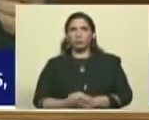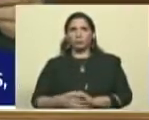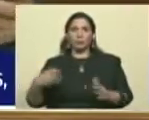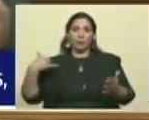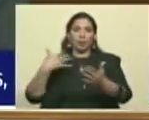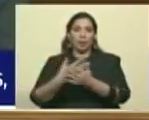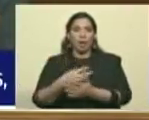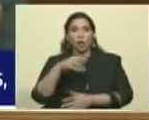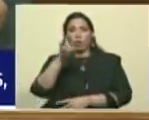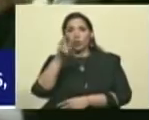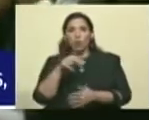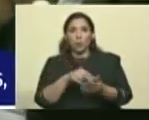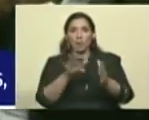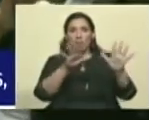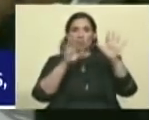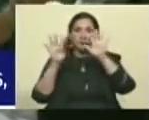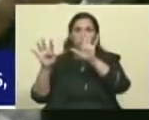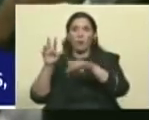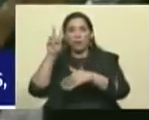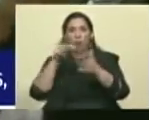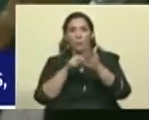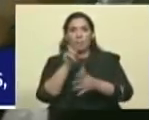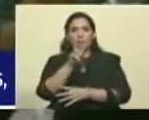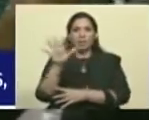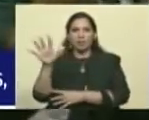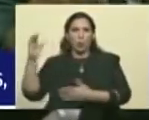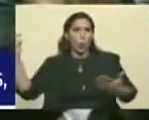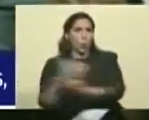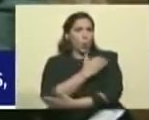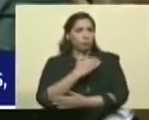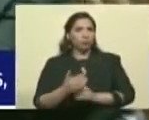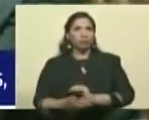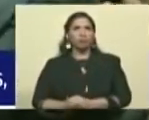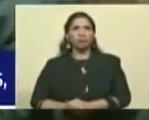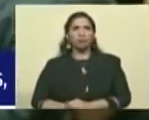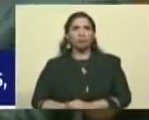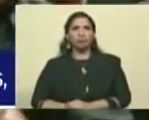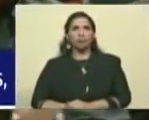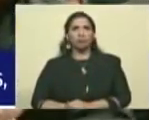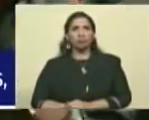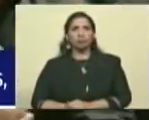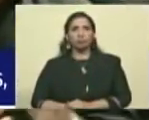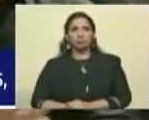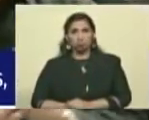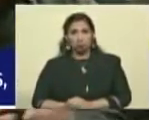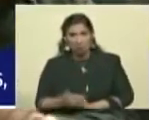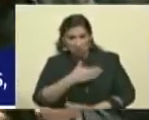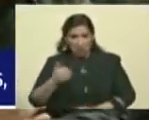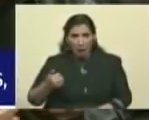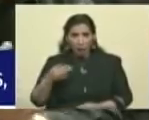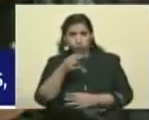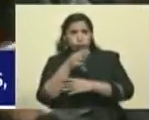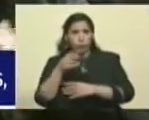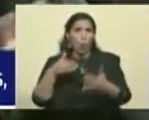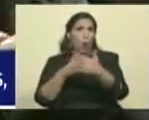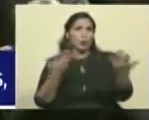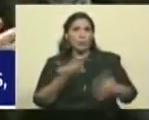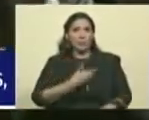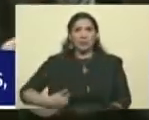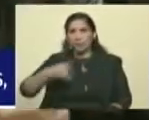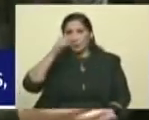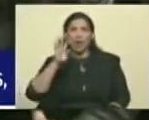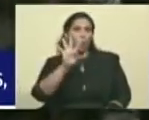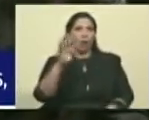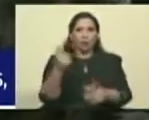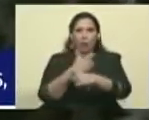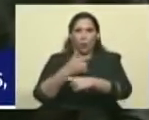-2025. Golpe de Estado. Bueno, intento de asesinato. Bueno, ya lo intentaron el 4